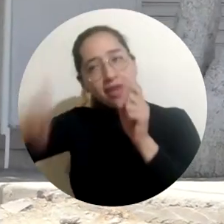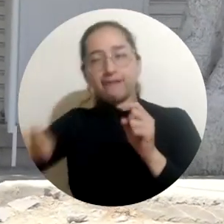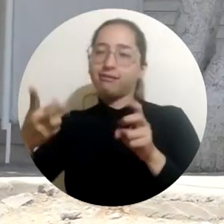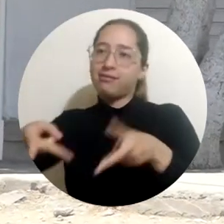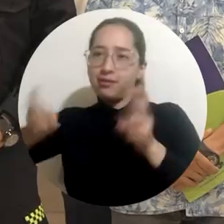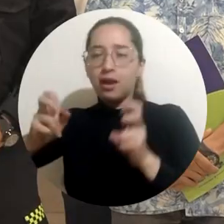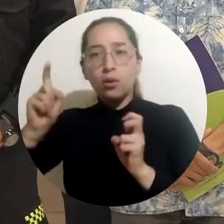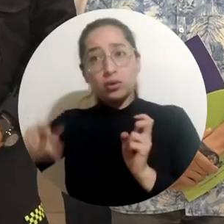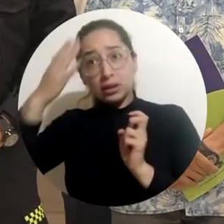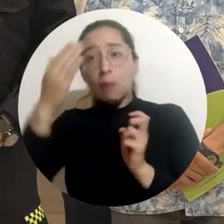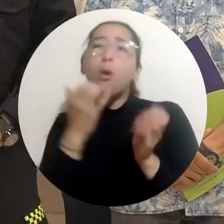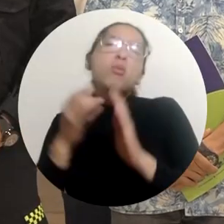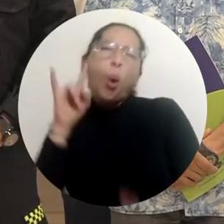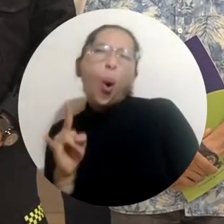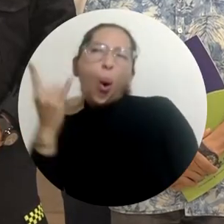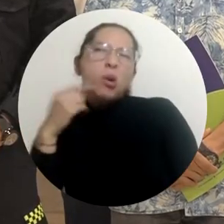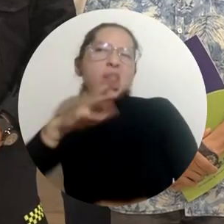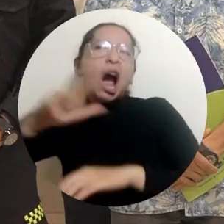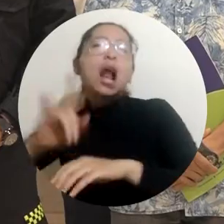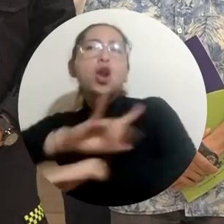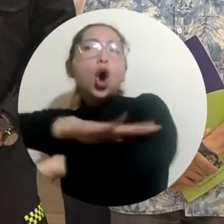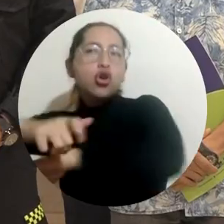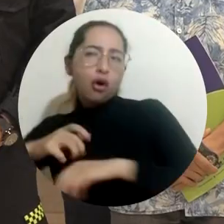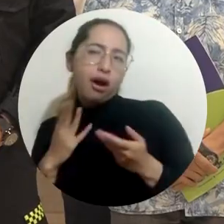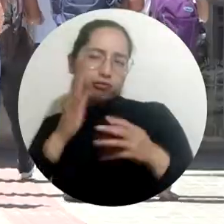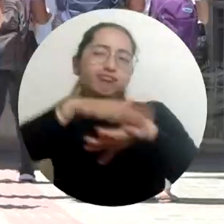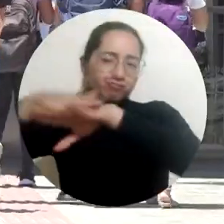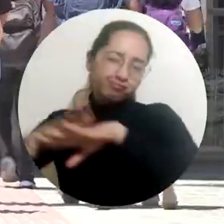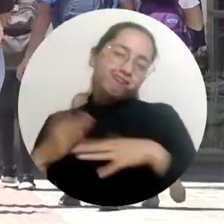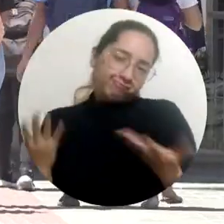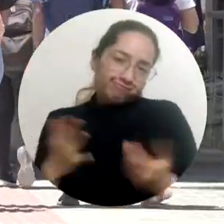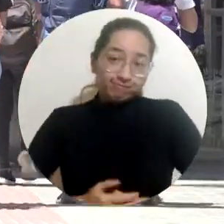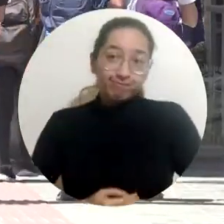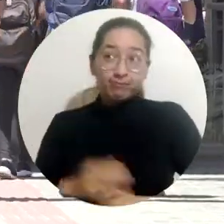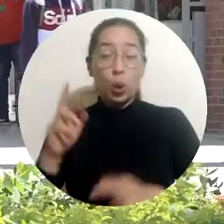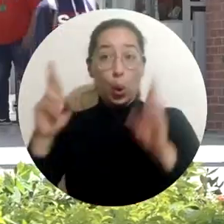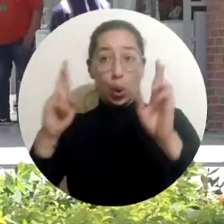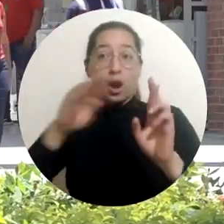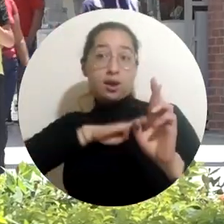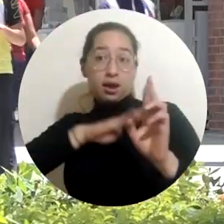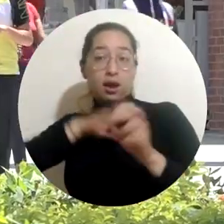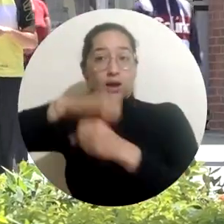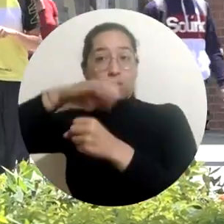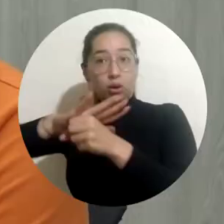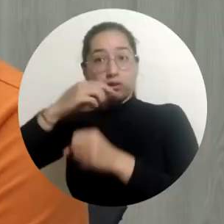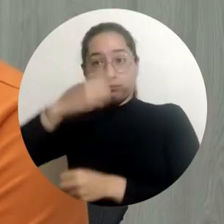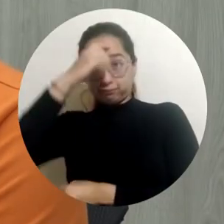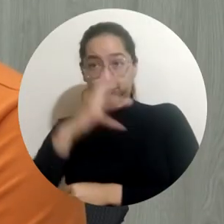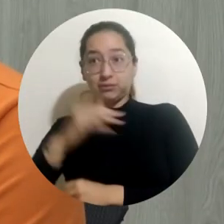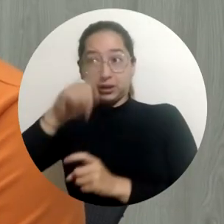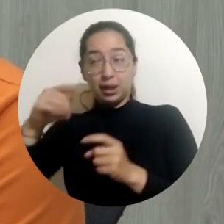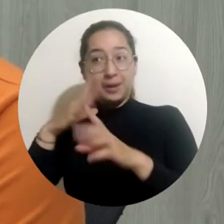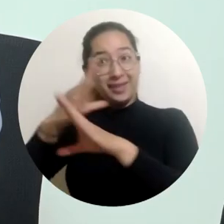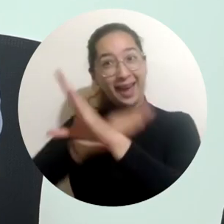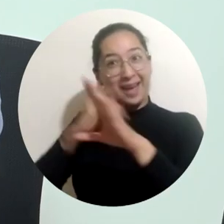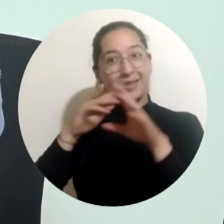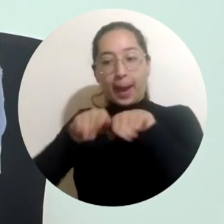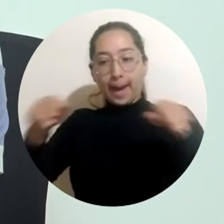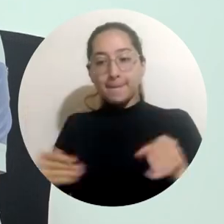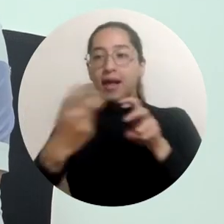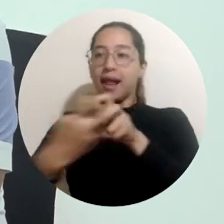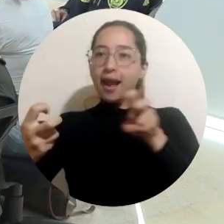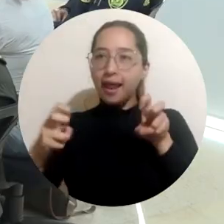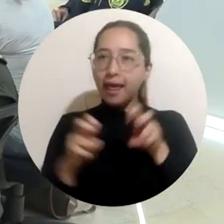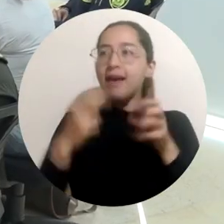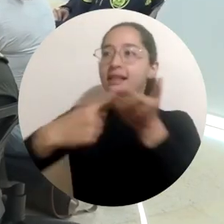están tenidos de sal. Vamos a iniciar esa campaña pedagógica y de cultura ciudadana. La comunidad universitaria espera que la Alcaldía Distrital de Santa Marta implemente